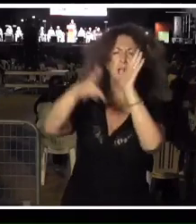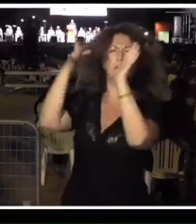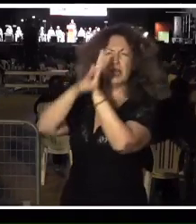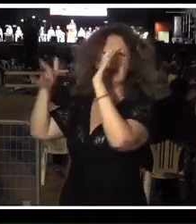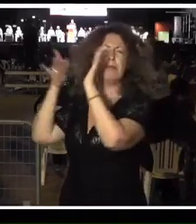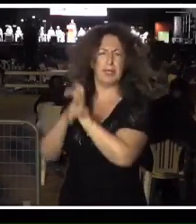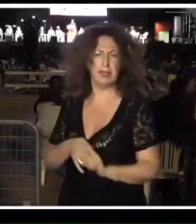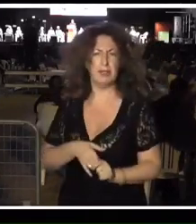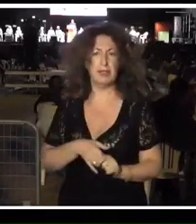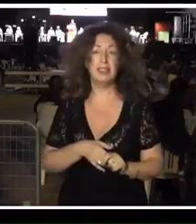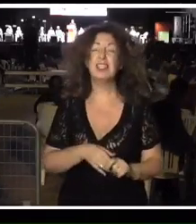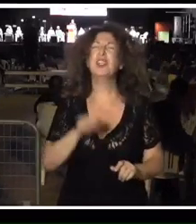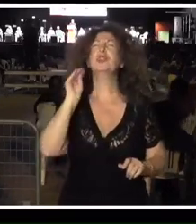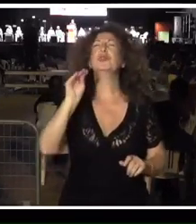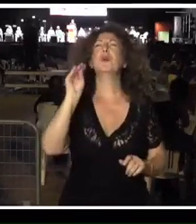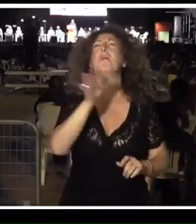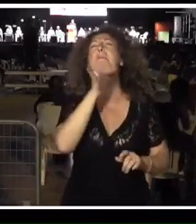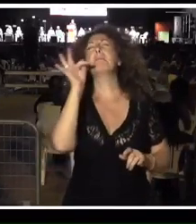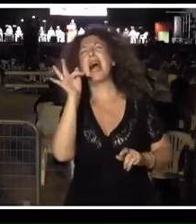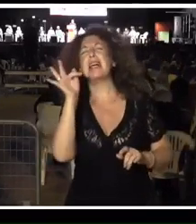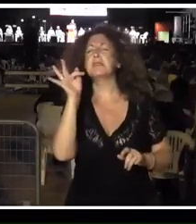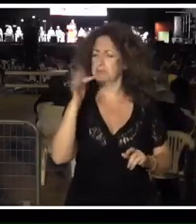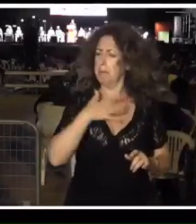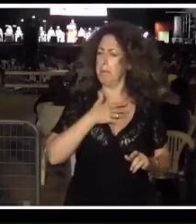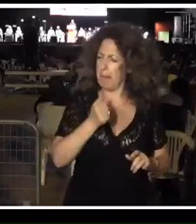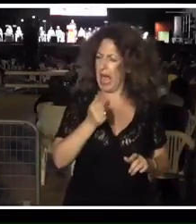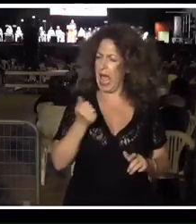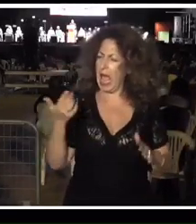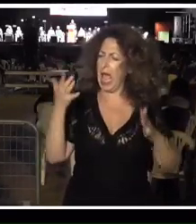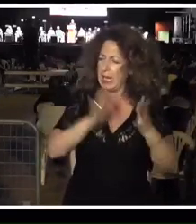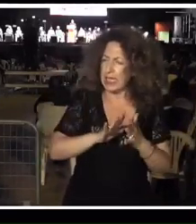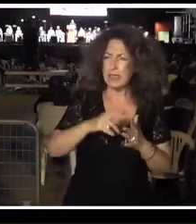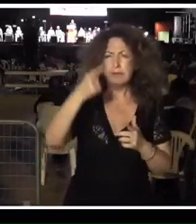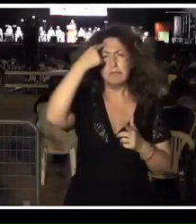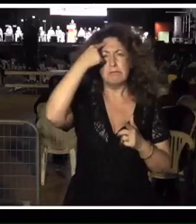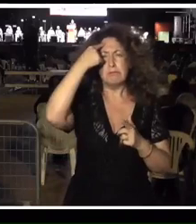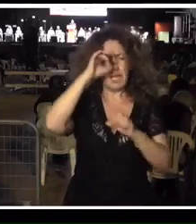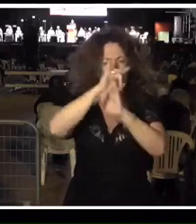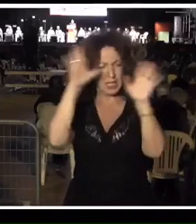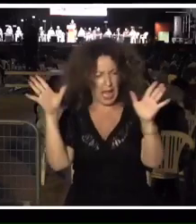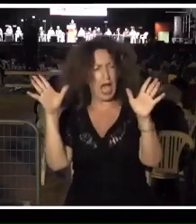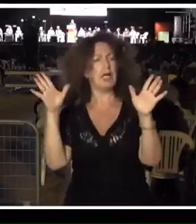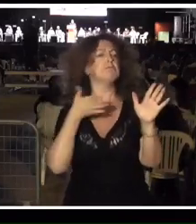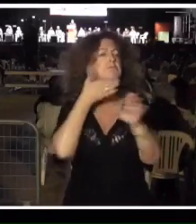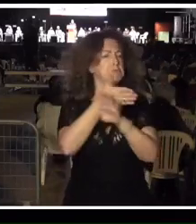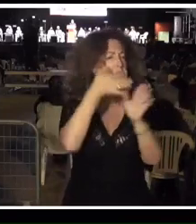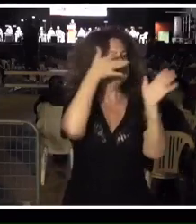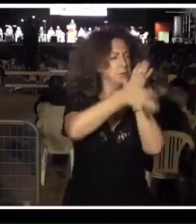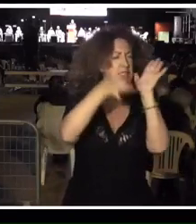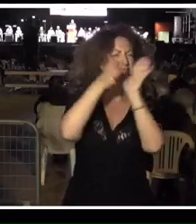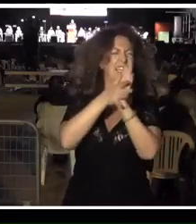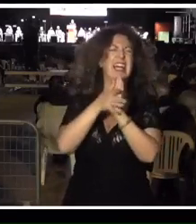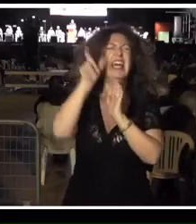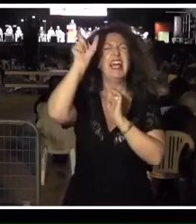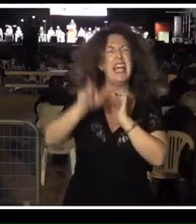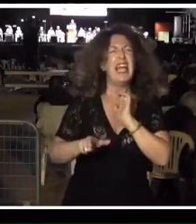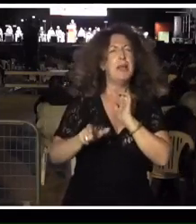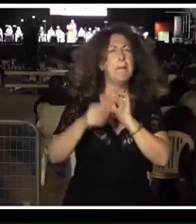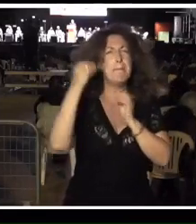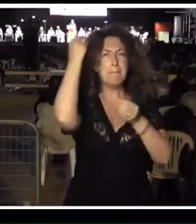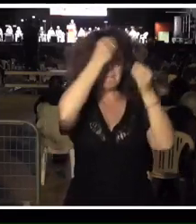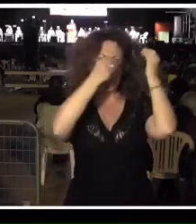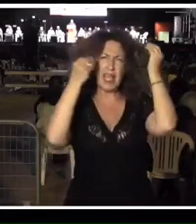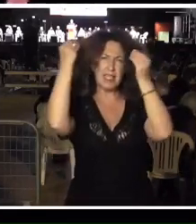a eso le unió su lucidez y su audacia, que no ha perdido en ningún momento. Julio, como pensador republicano,